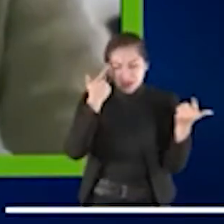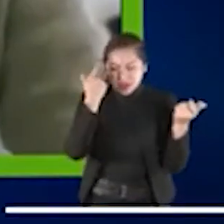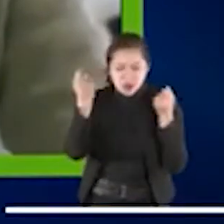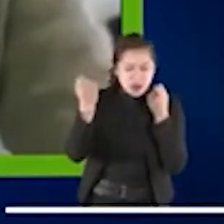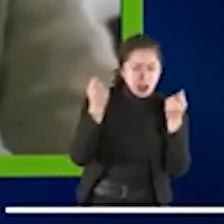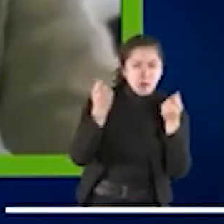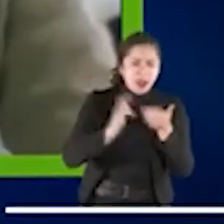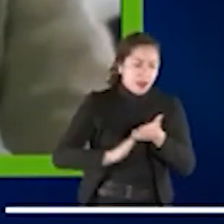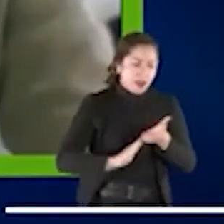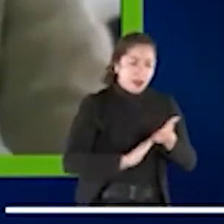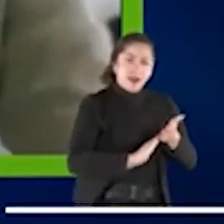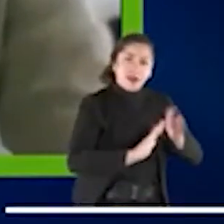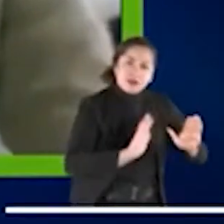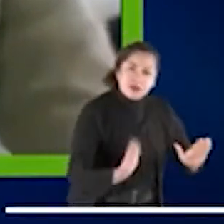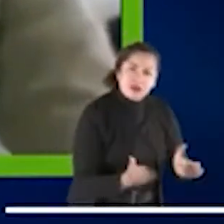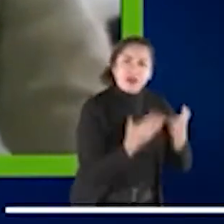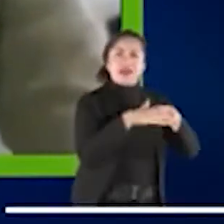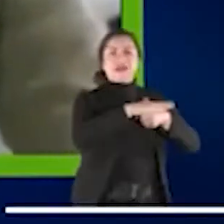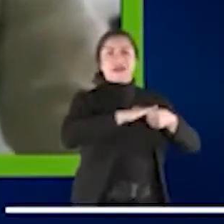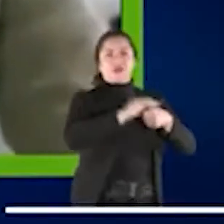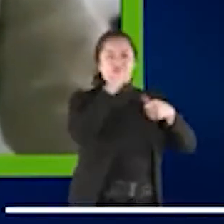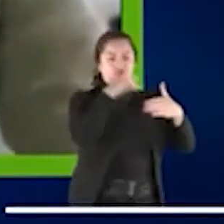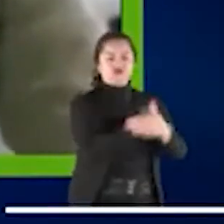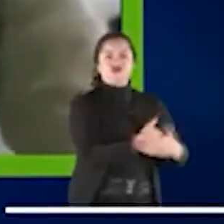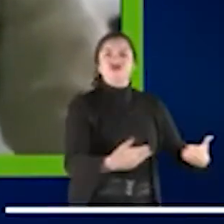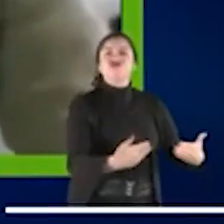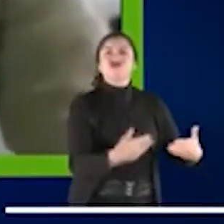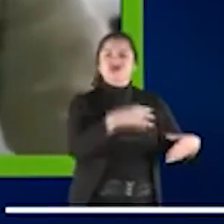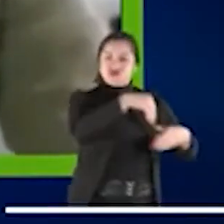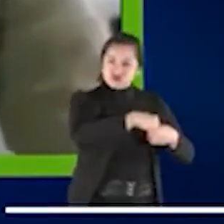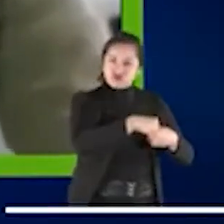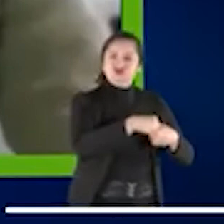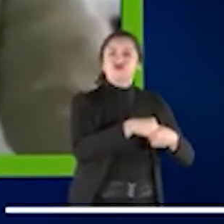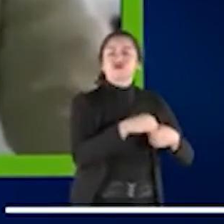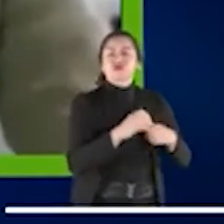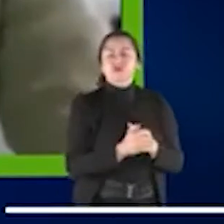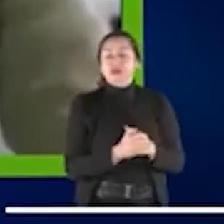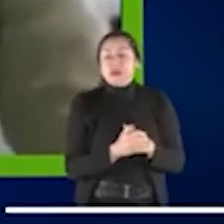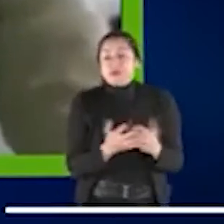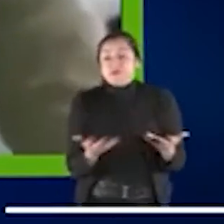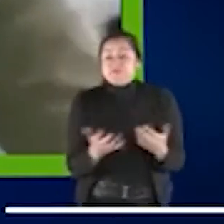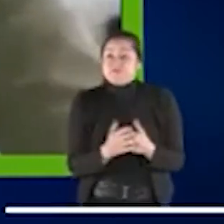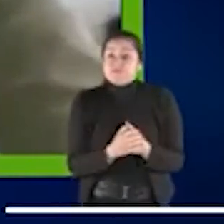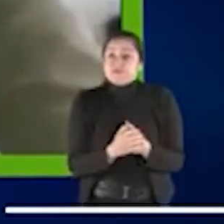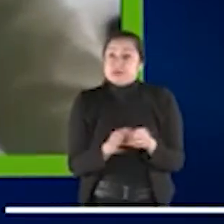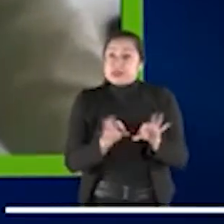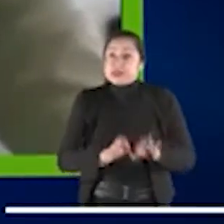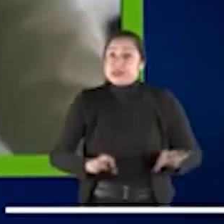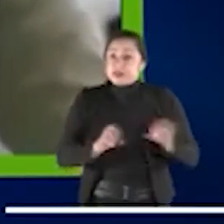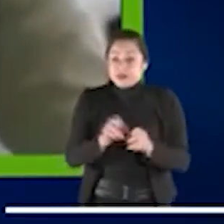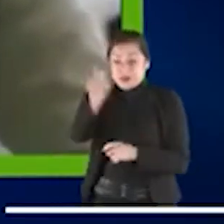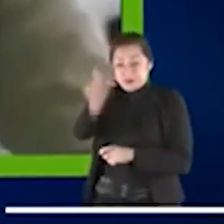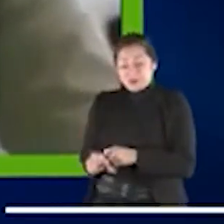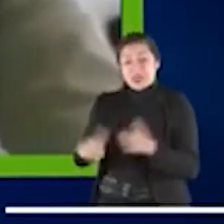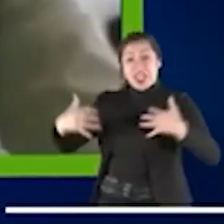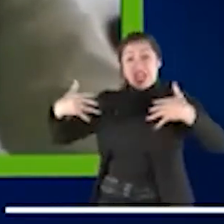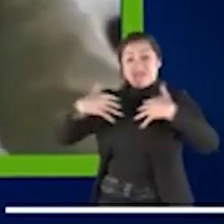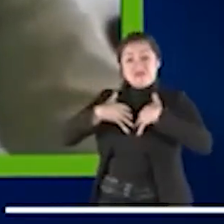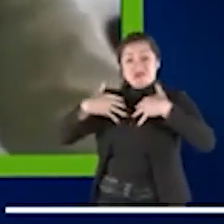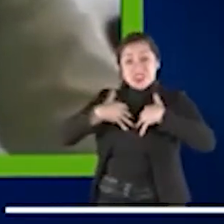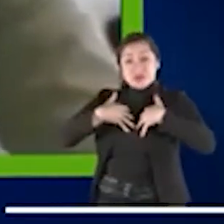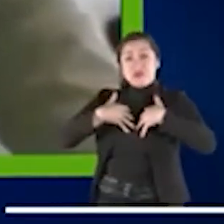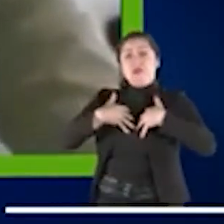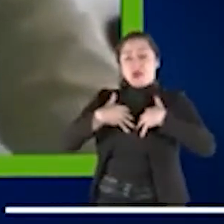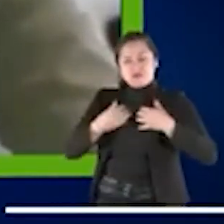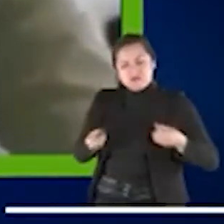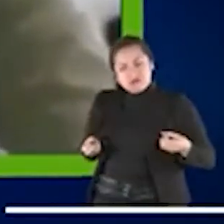restaurativos. ¿De acuerdo? Y también porque esto va a dar pie a que realmente dotemos a las víctimas del espacio necesario,